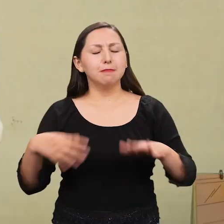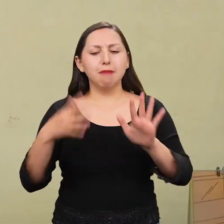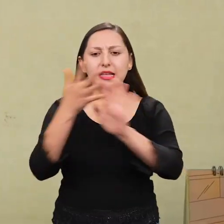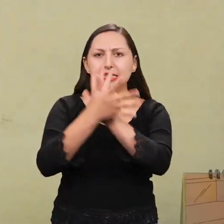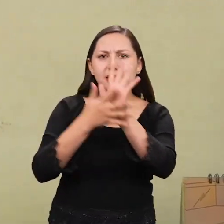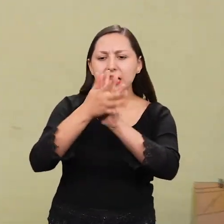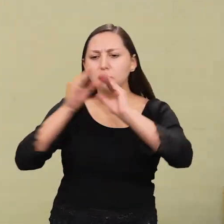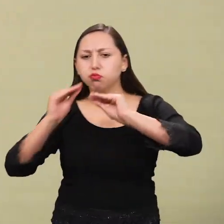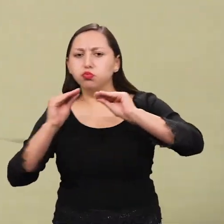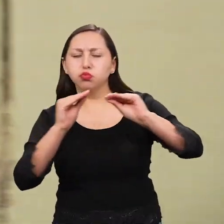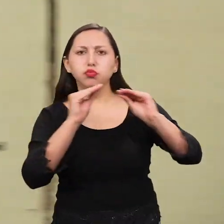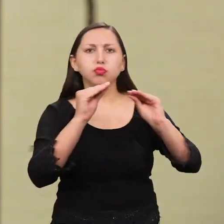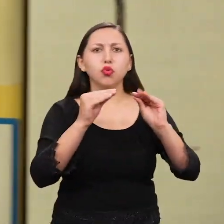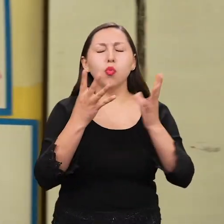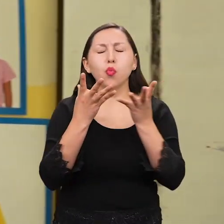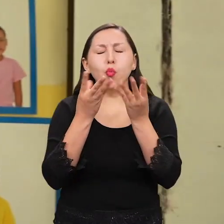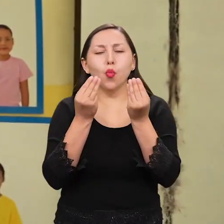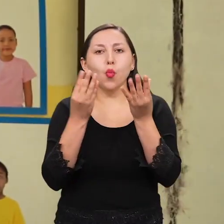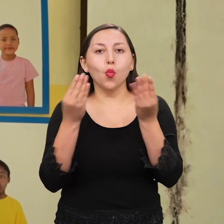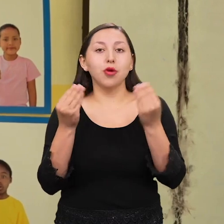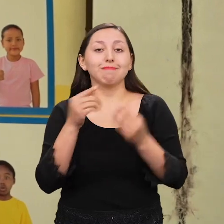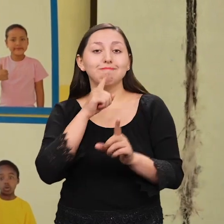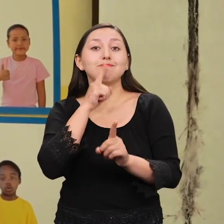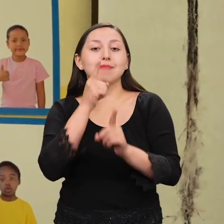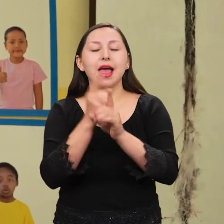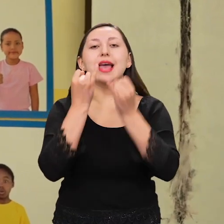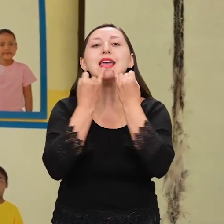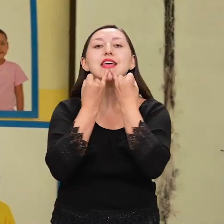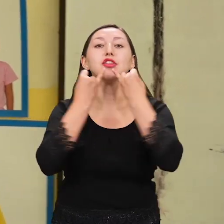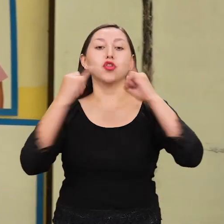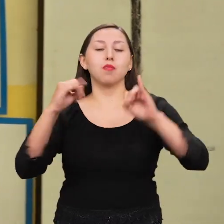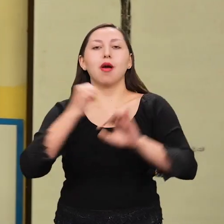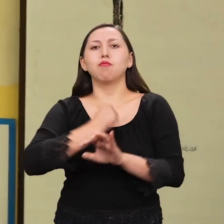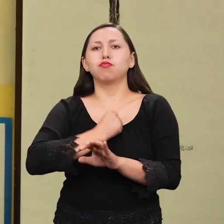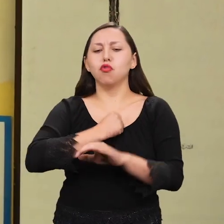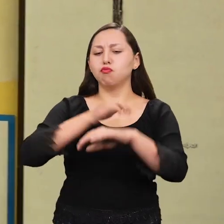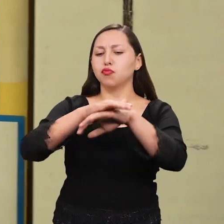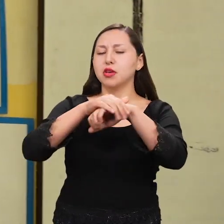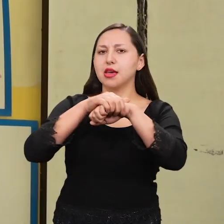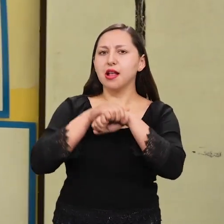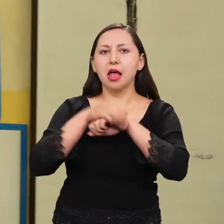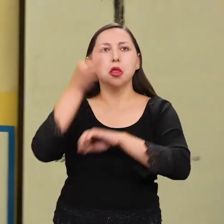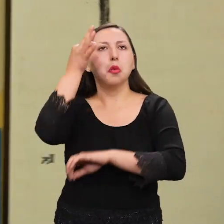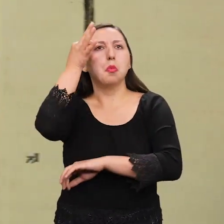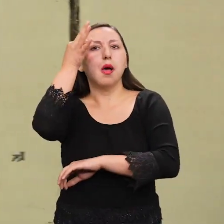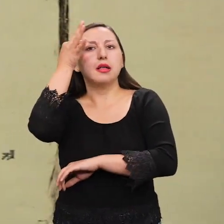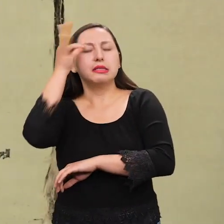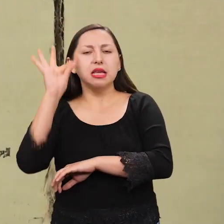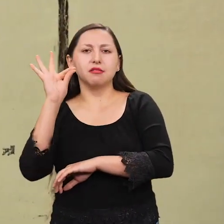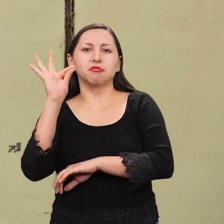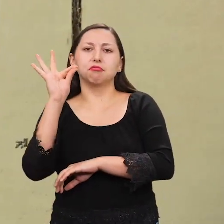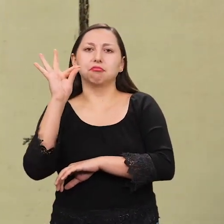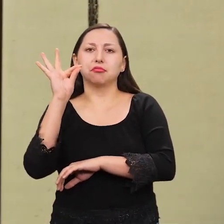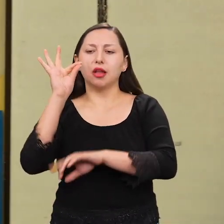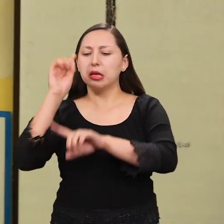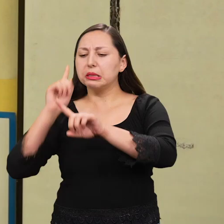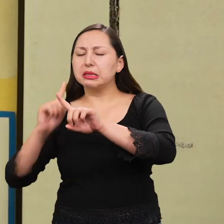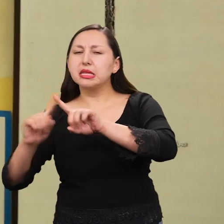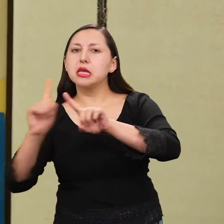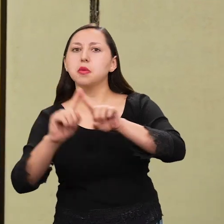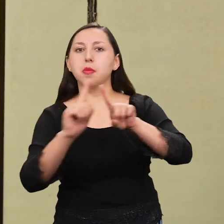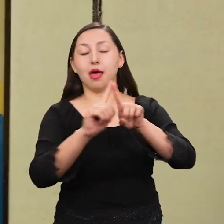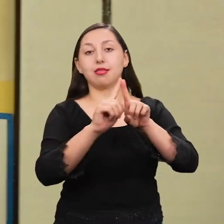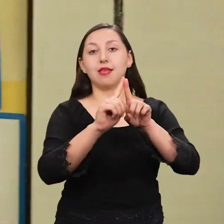¡Claro! Es una lengua como todas las lenguas. Como el español, como el inglés, el francés. La lengua de señas tiene su propia